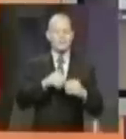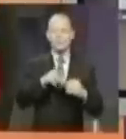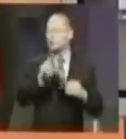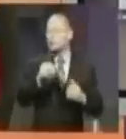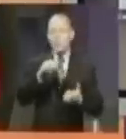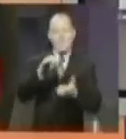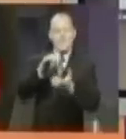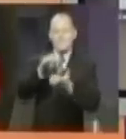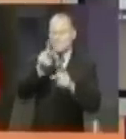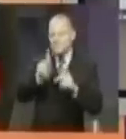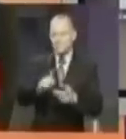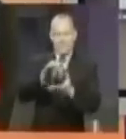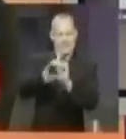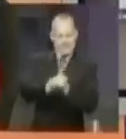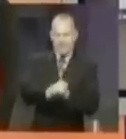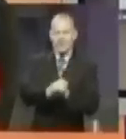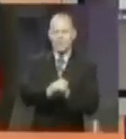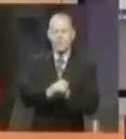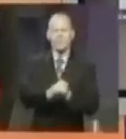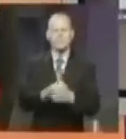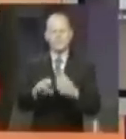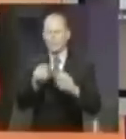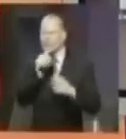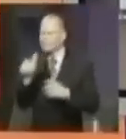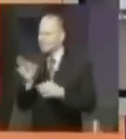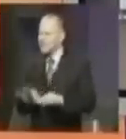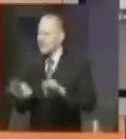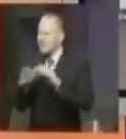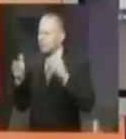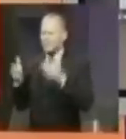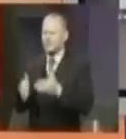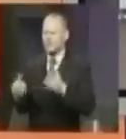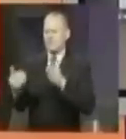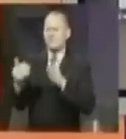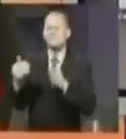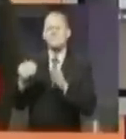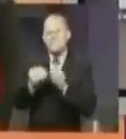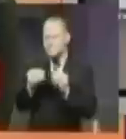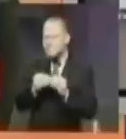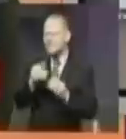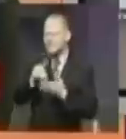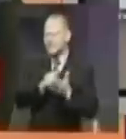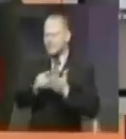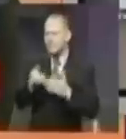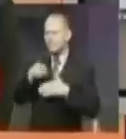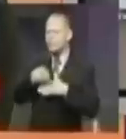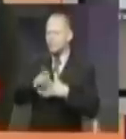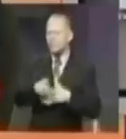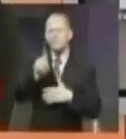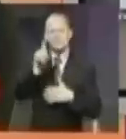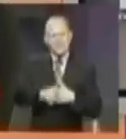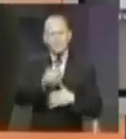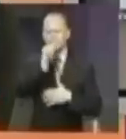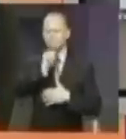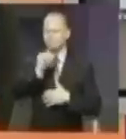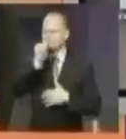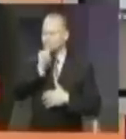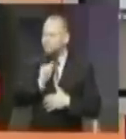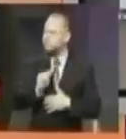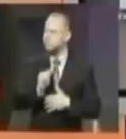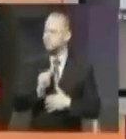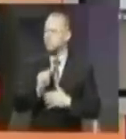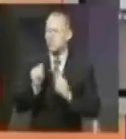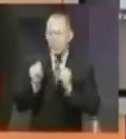eran ciudadanos de segunda clase y por lo tanto esto abridía las puertas para más discrimen en Puerto Rico. Nosotros tenemos que tener una tolerancia absoluta